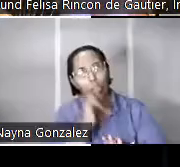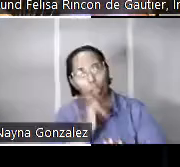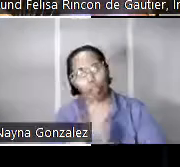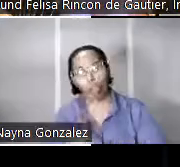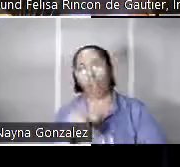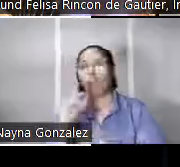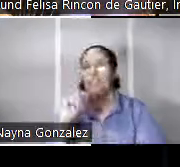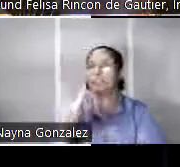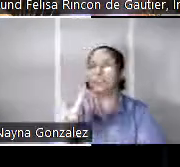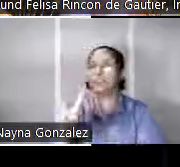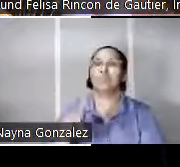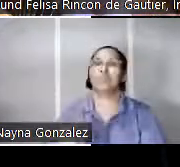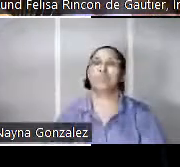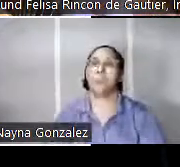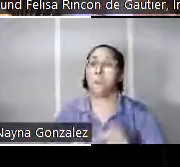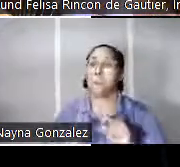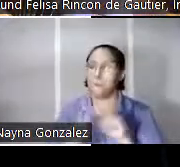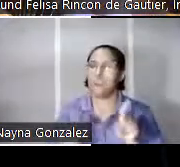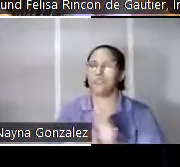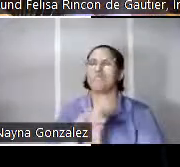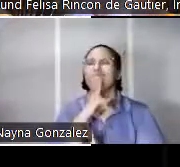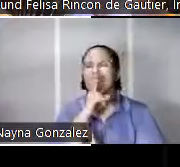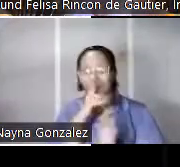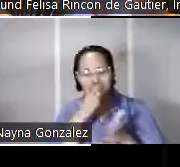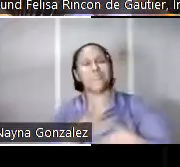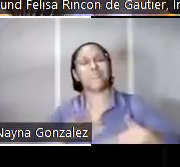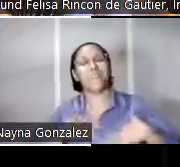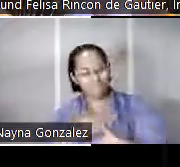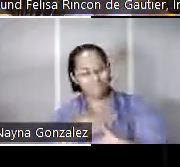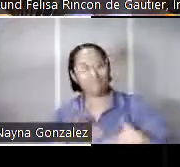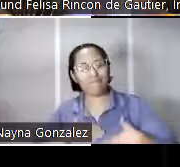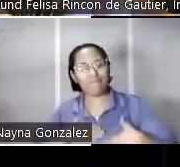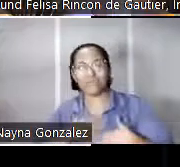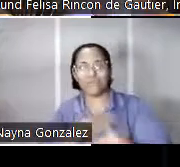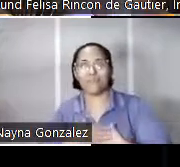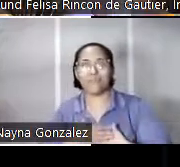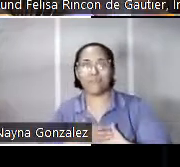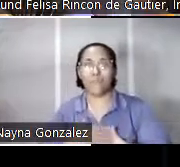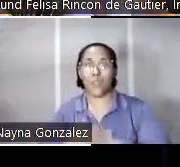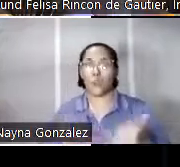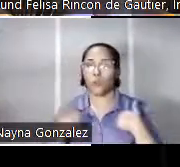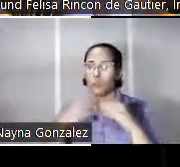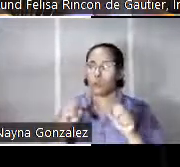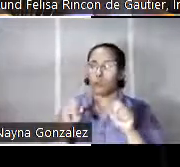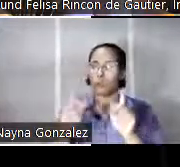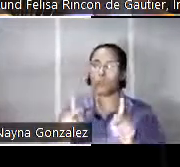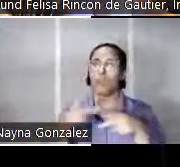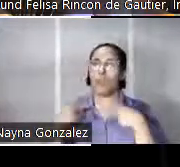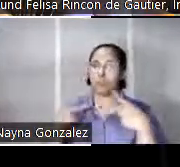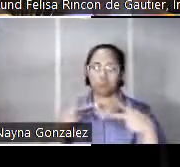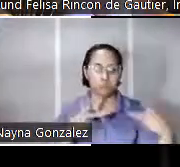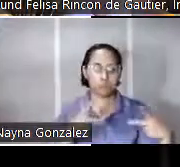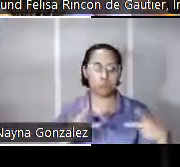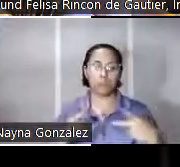televisivo pero lo cierto es que goza de mucho arraigo y por cierto tuve la oportunidad de visitar un almacén